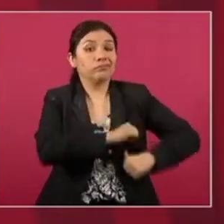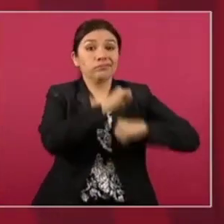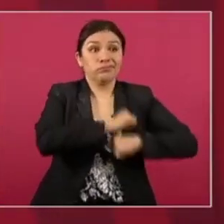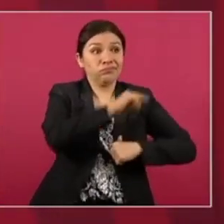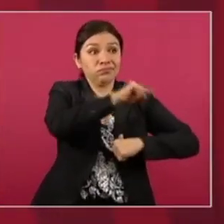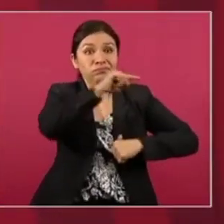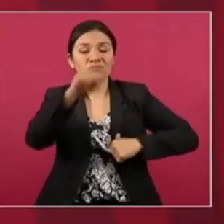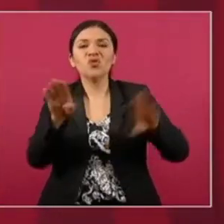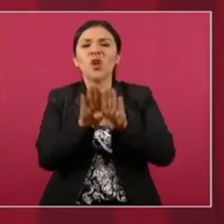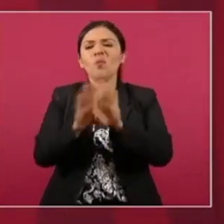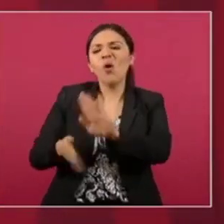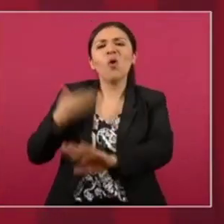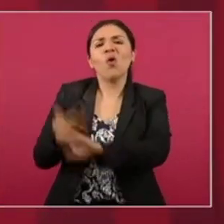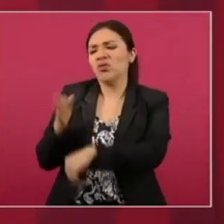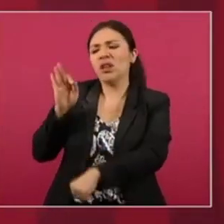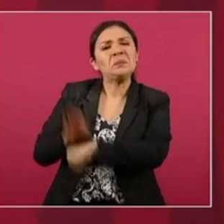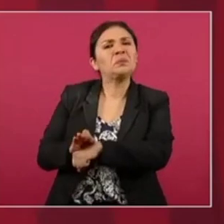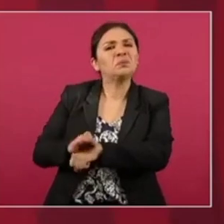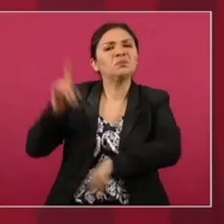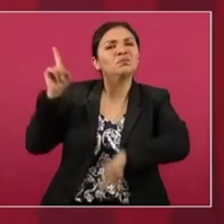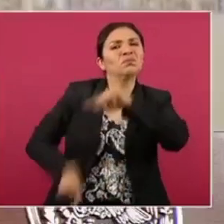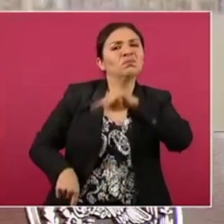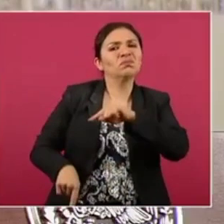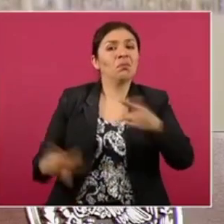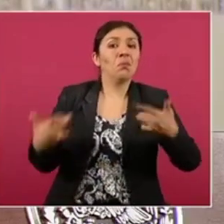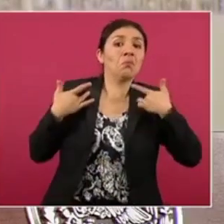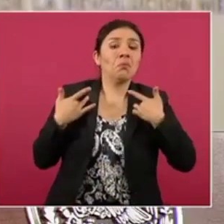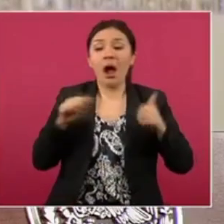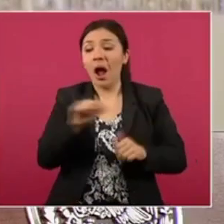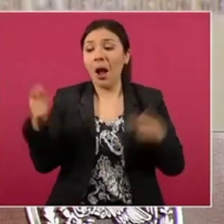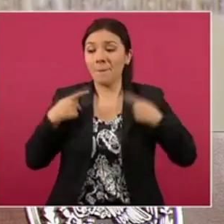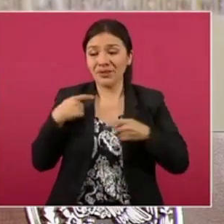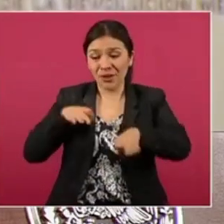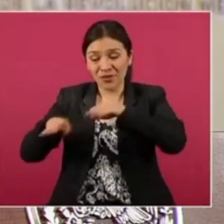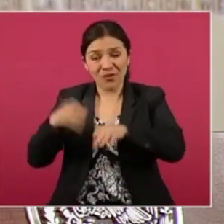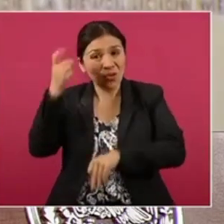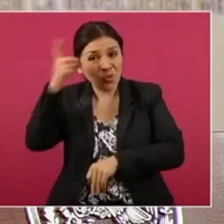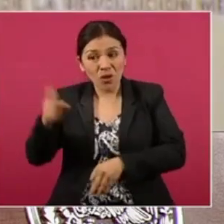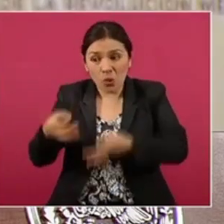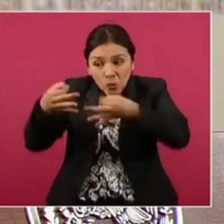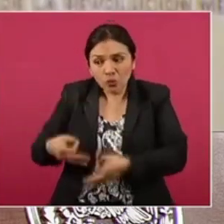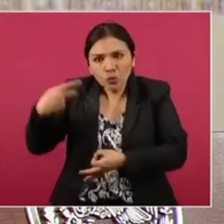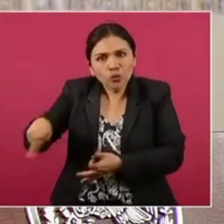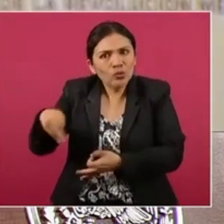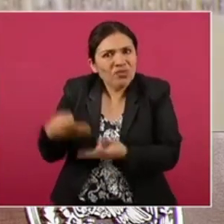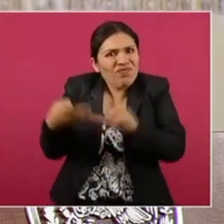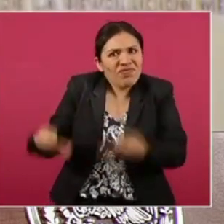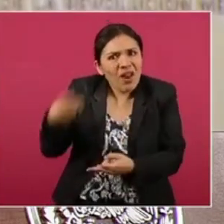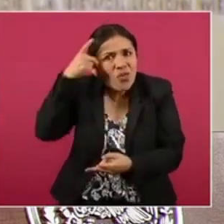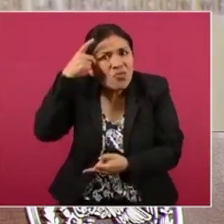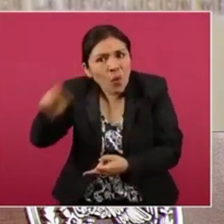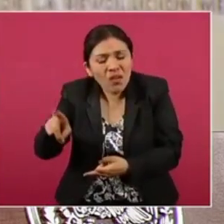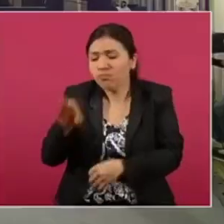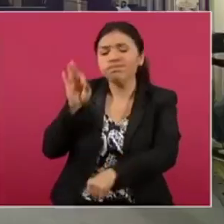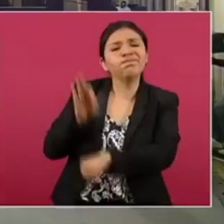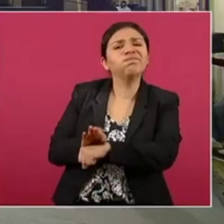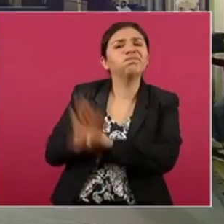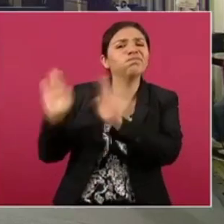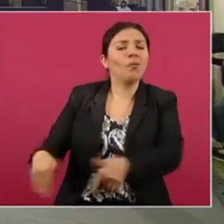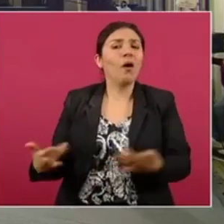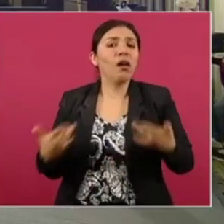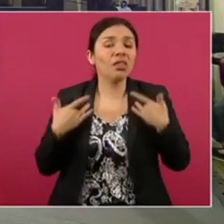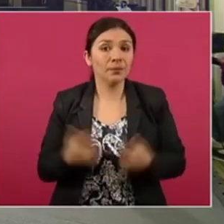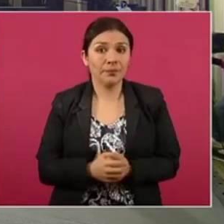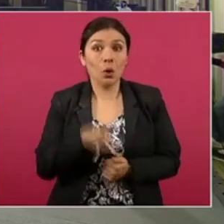actuaban en contra de los campesinos, dueños originarios de las tierras. Entonces, nos das